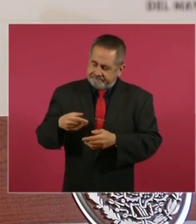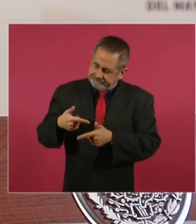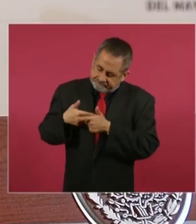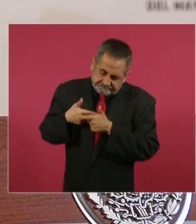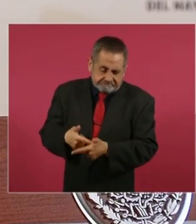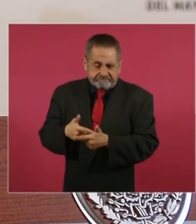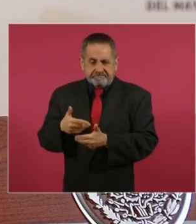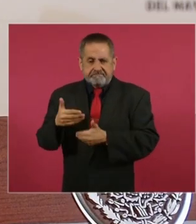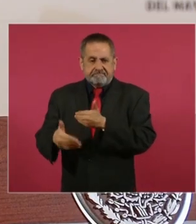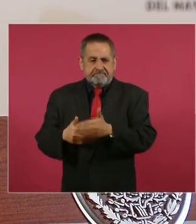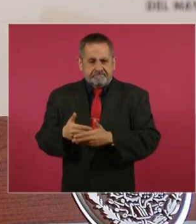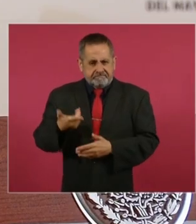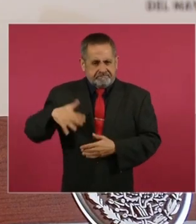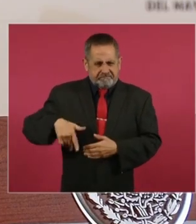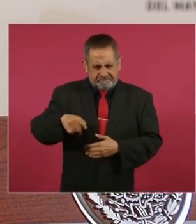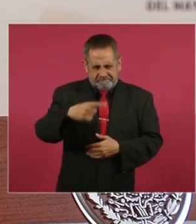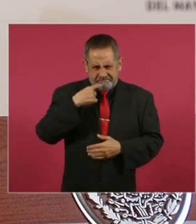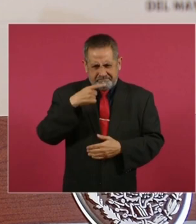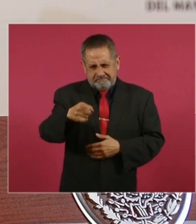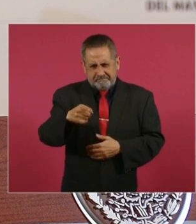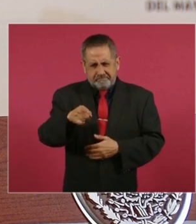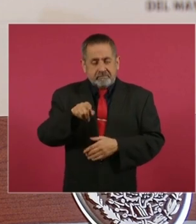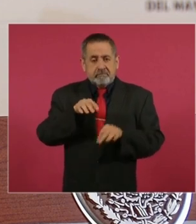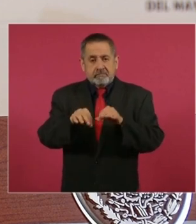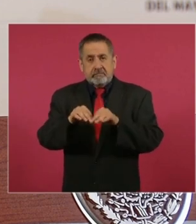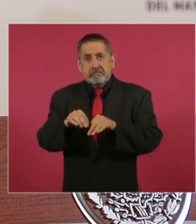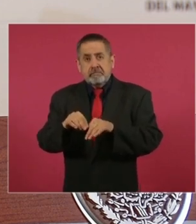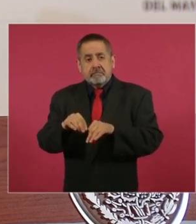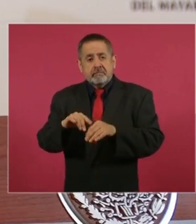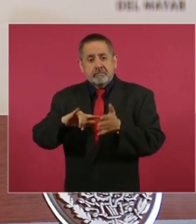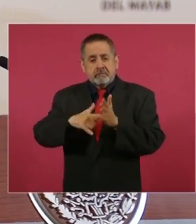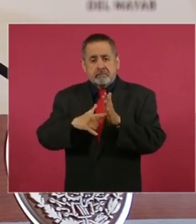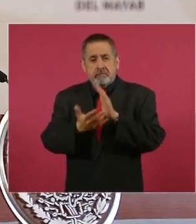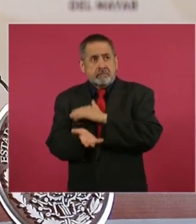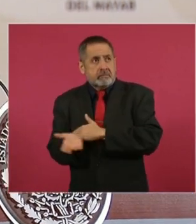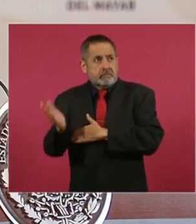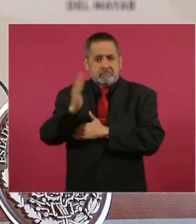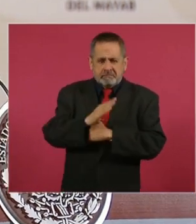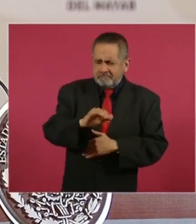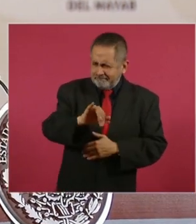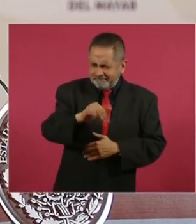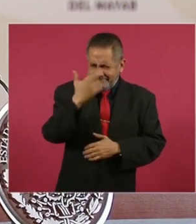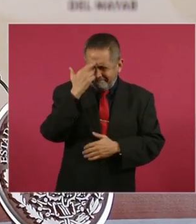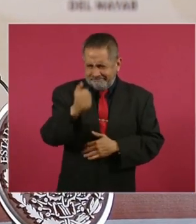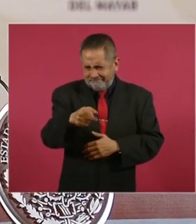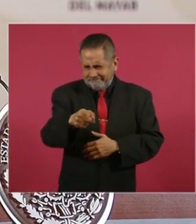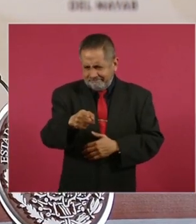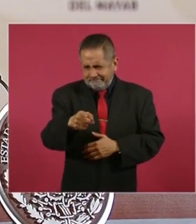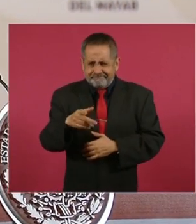Lo que dices de la jornada, que se convoque a todos.